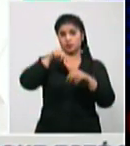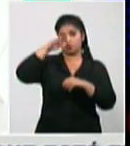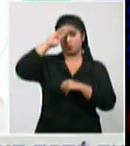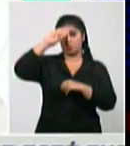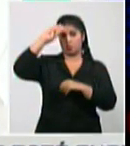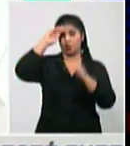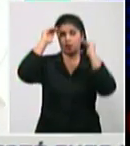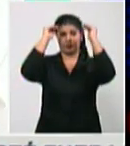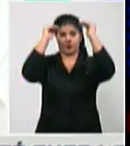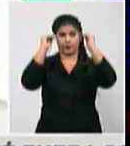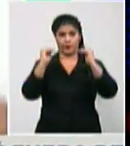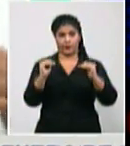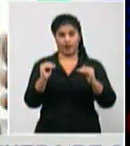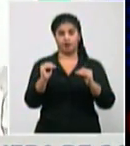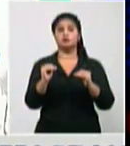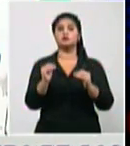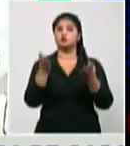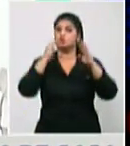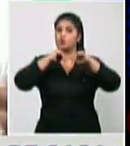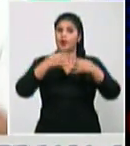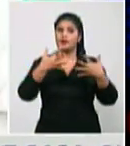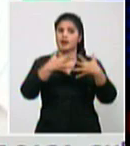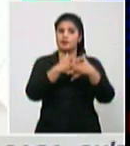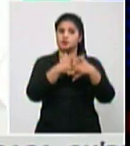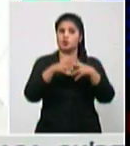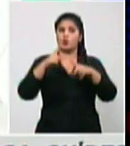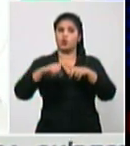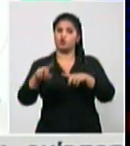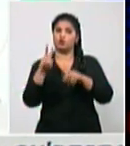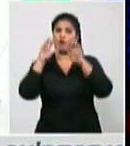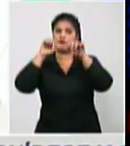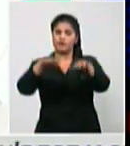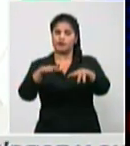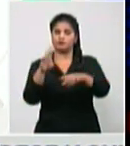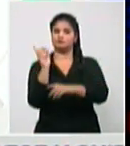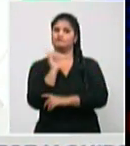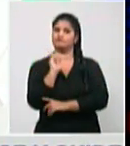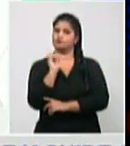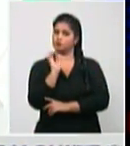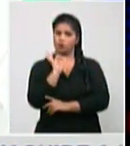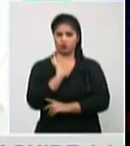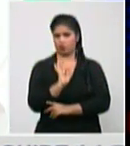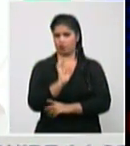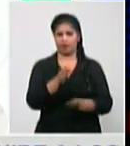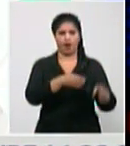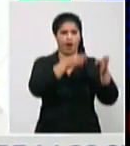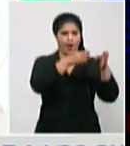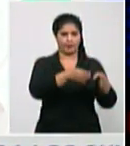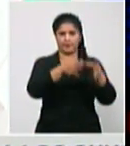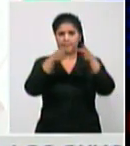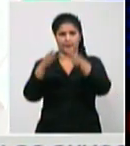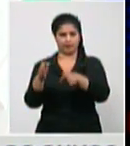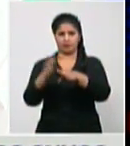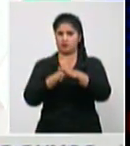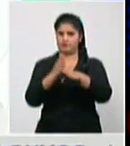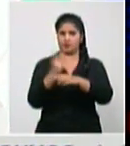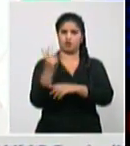interfieren con su efectividad si es que realmente esta nueva cepa ya está circulando como se plantea